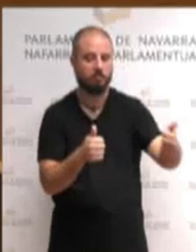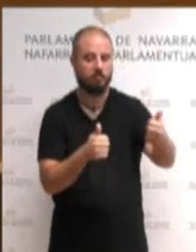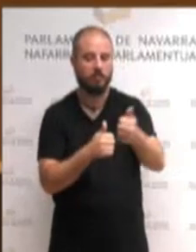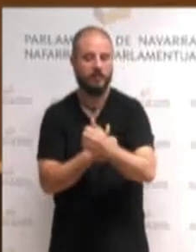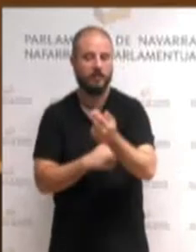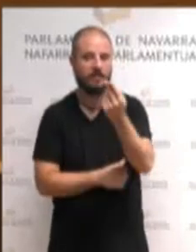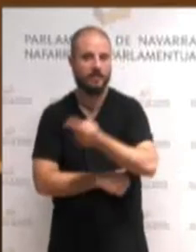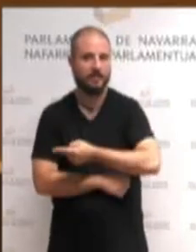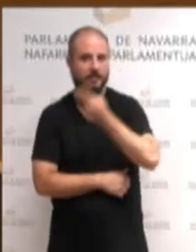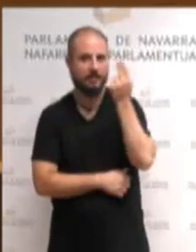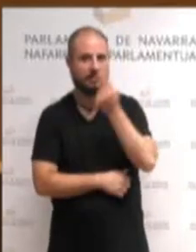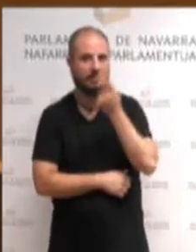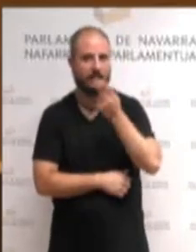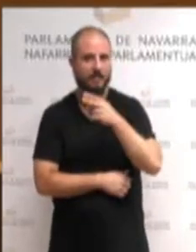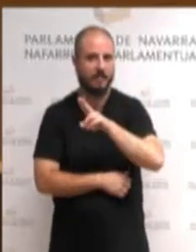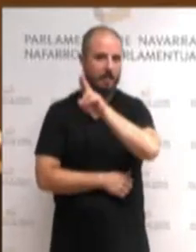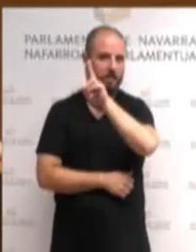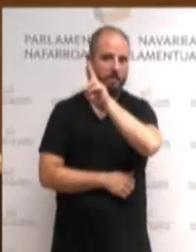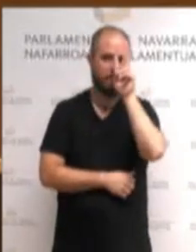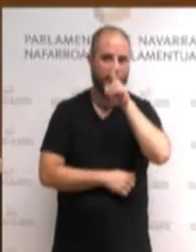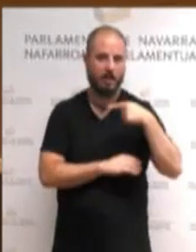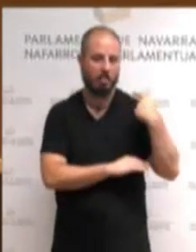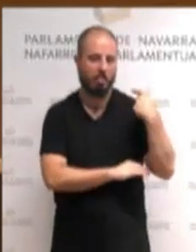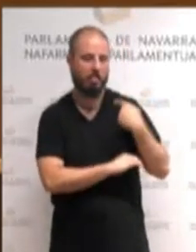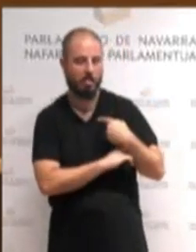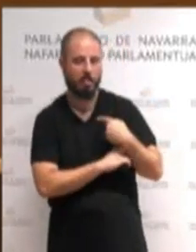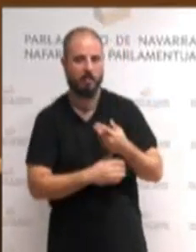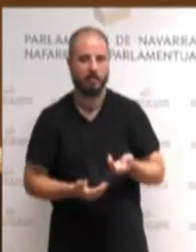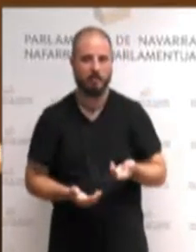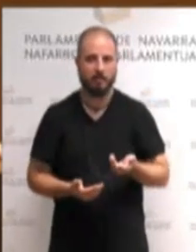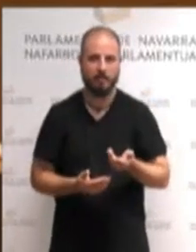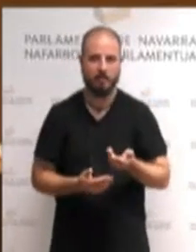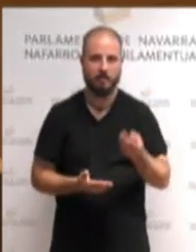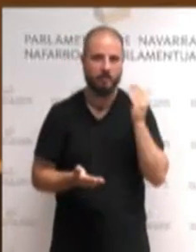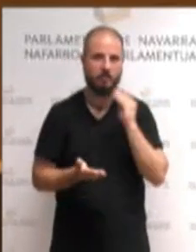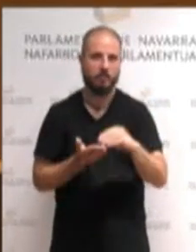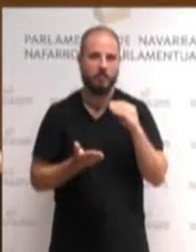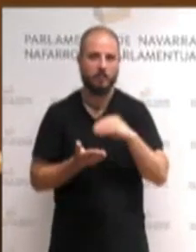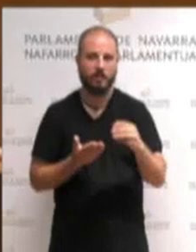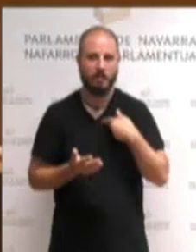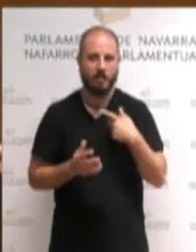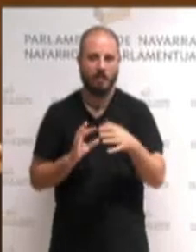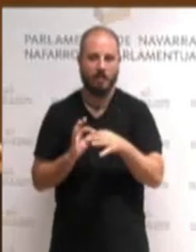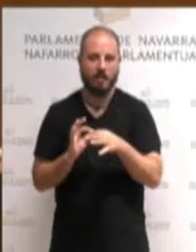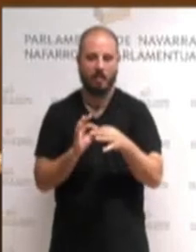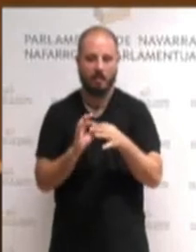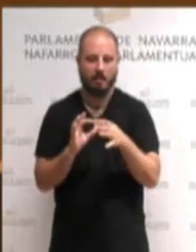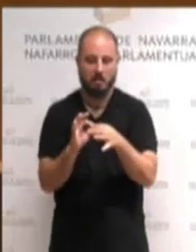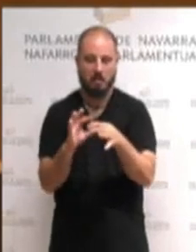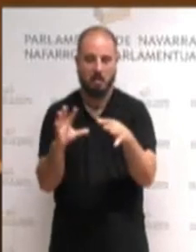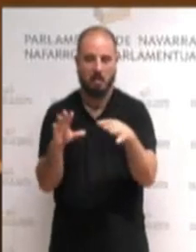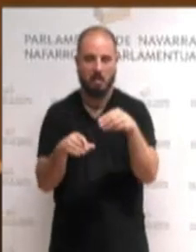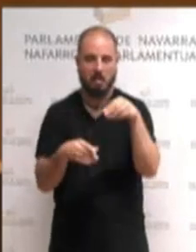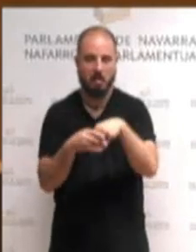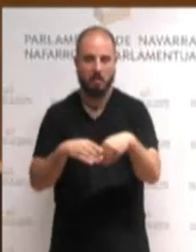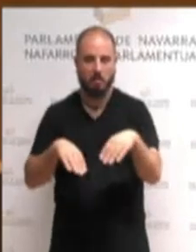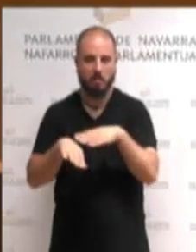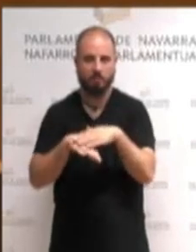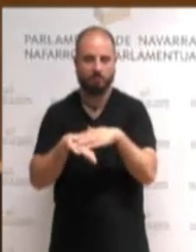barruko desadoztasunetako ezio faltak eragindako paralizia dela eta beste batzutan.